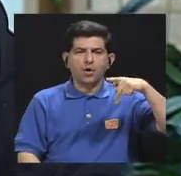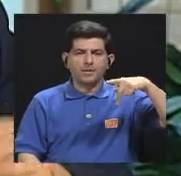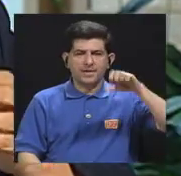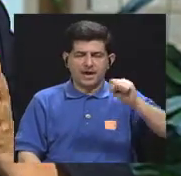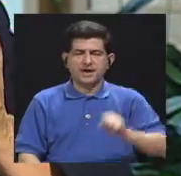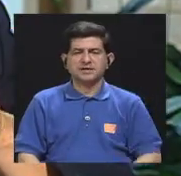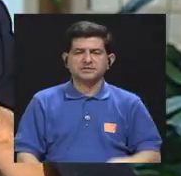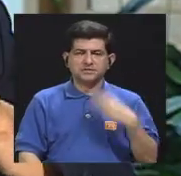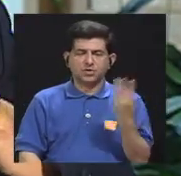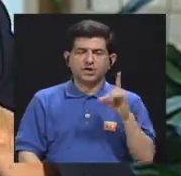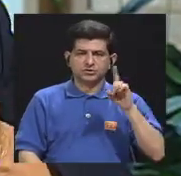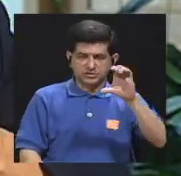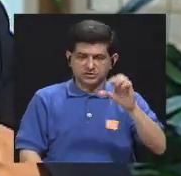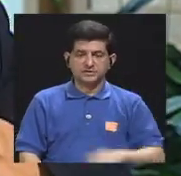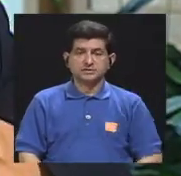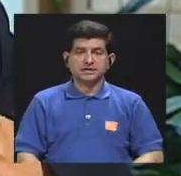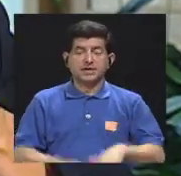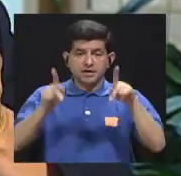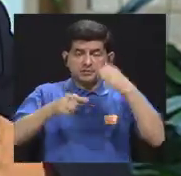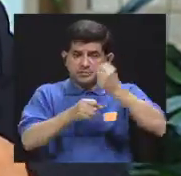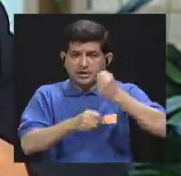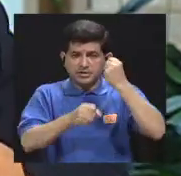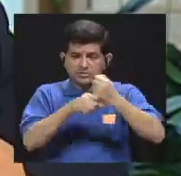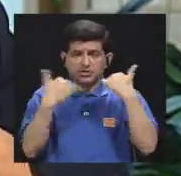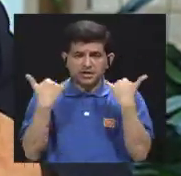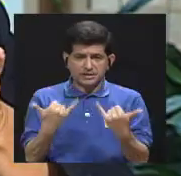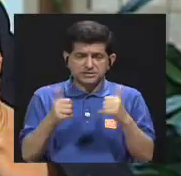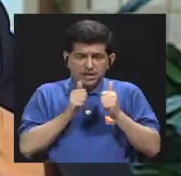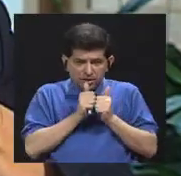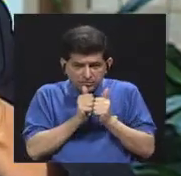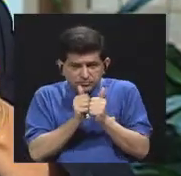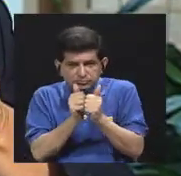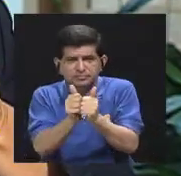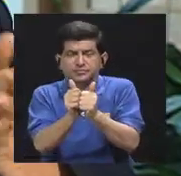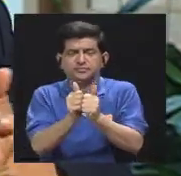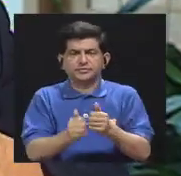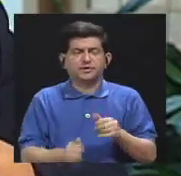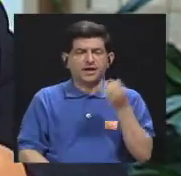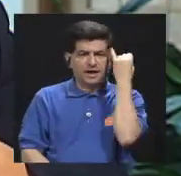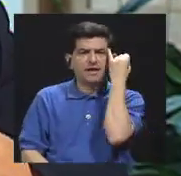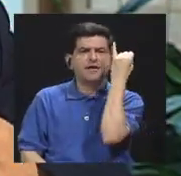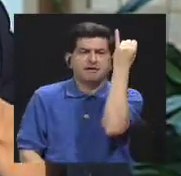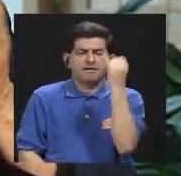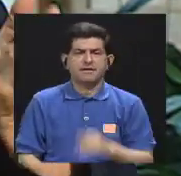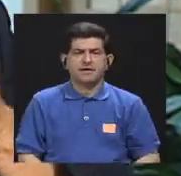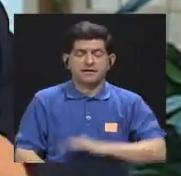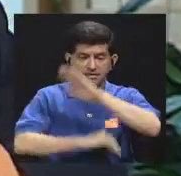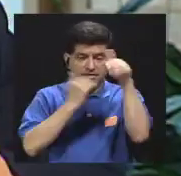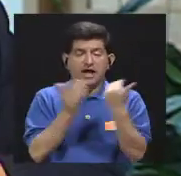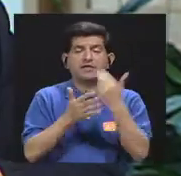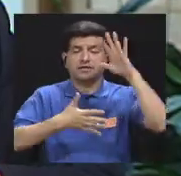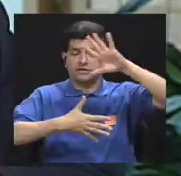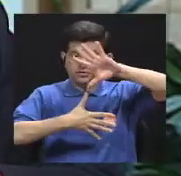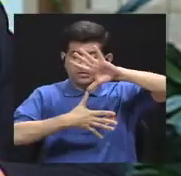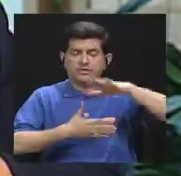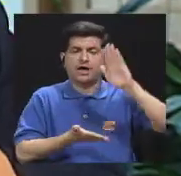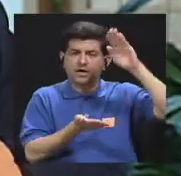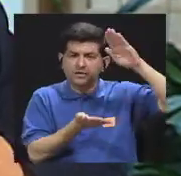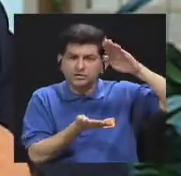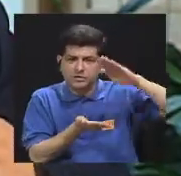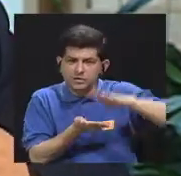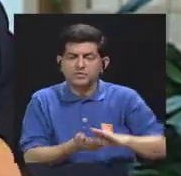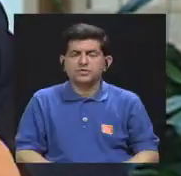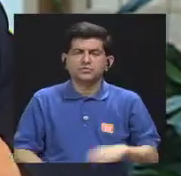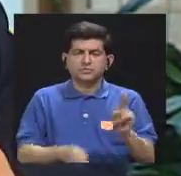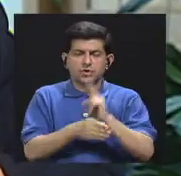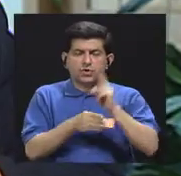de Washington son personas que han venido trabajando con nosotros en la iniciativa de todas las Américas de reducción